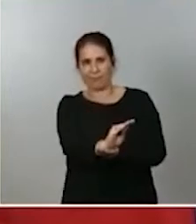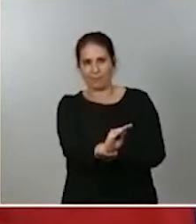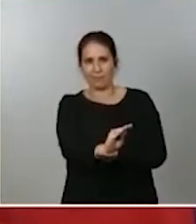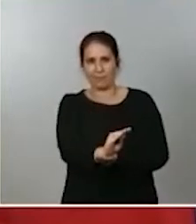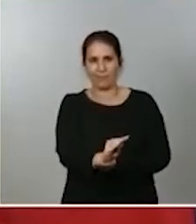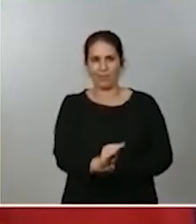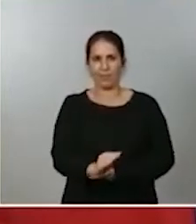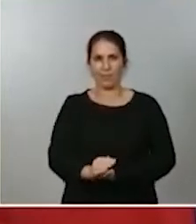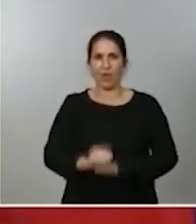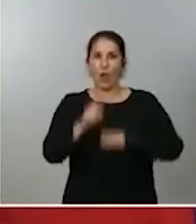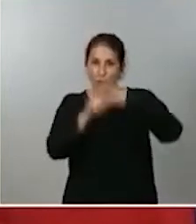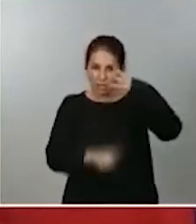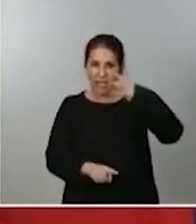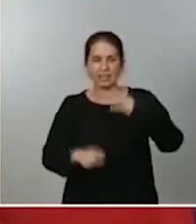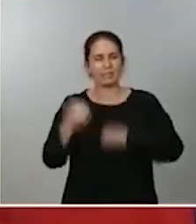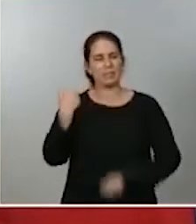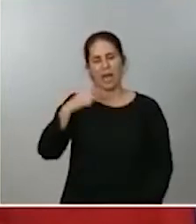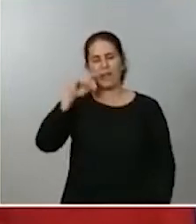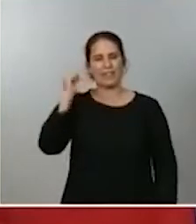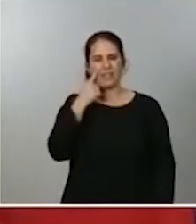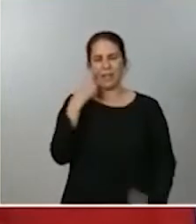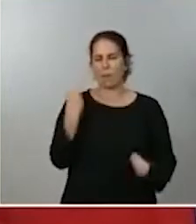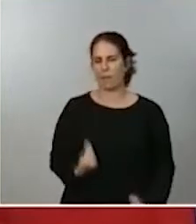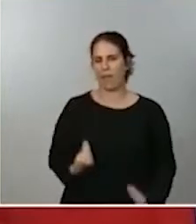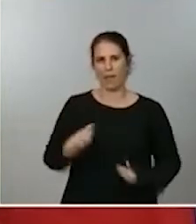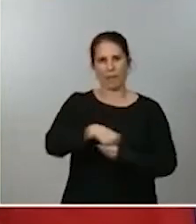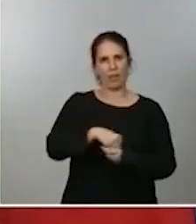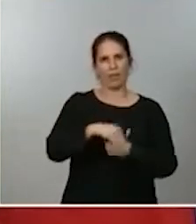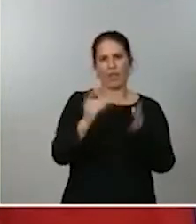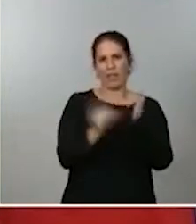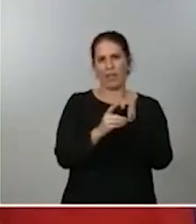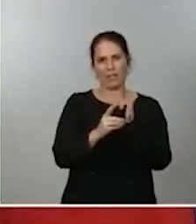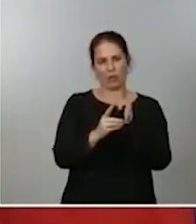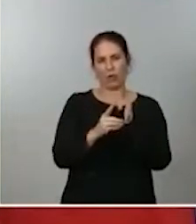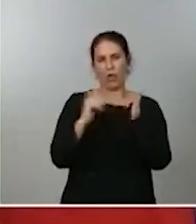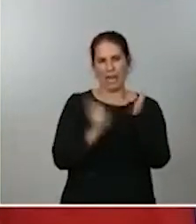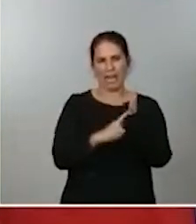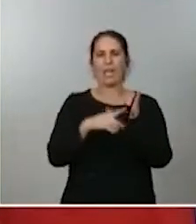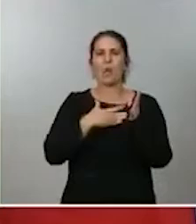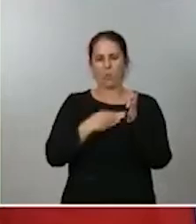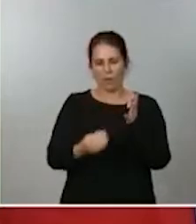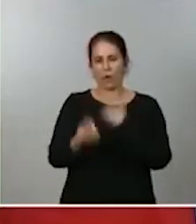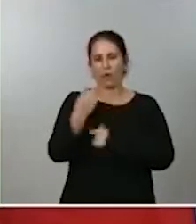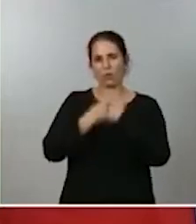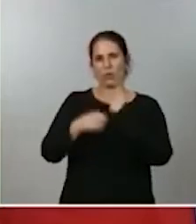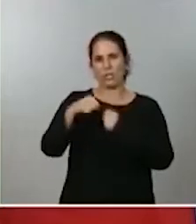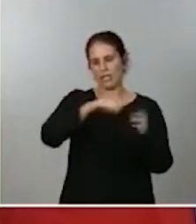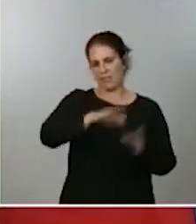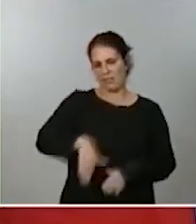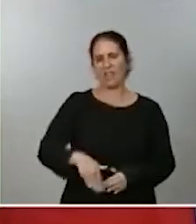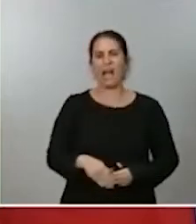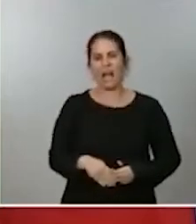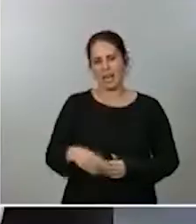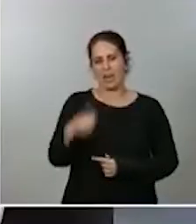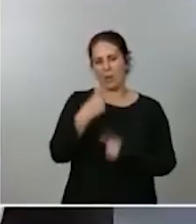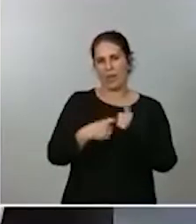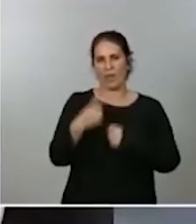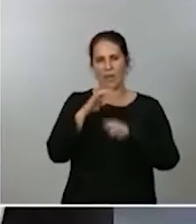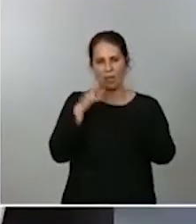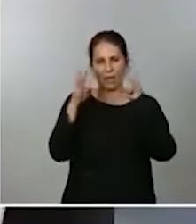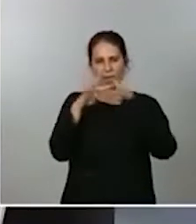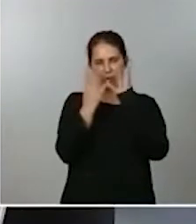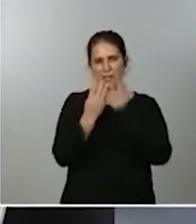identificados en el decreto ley y por tanto pueden ser objeto de consulta al finalizar esta rueda de prensa del consejo de ministros